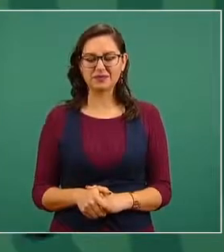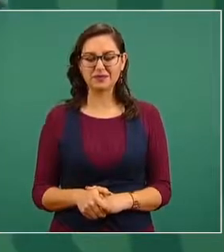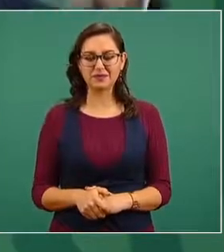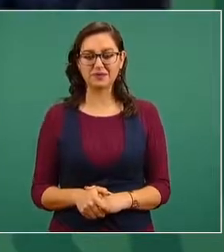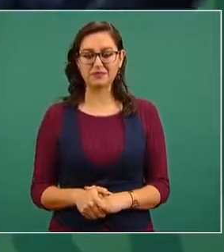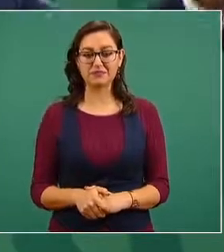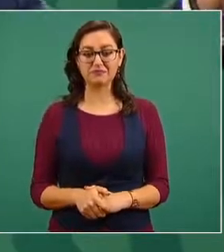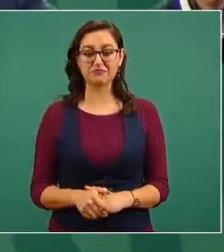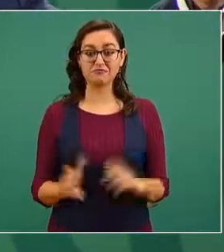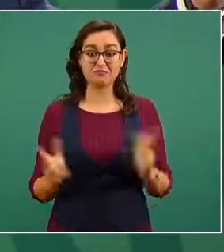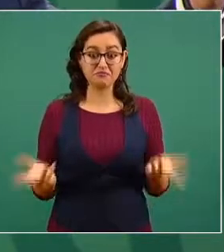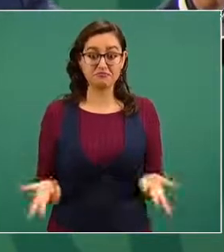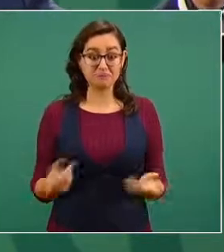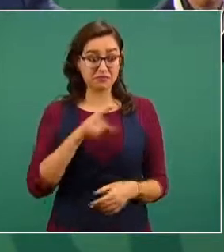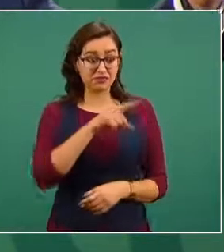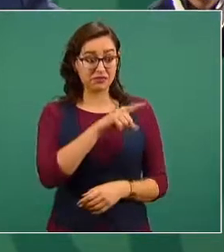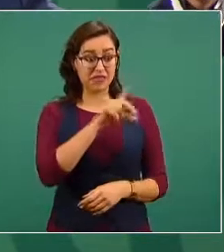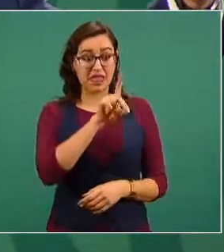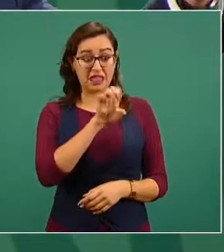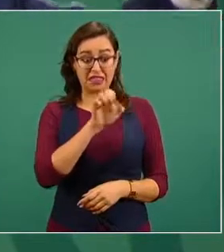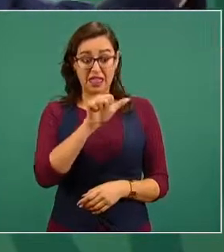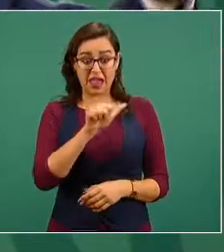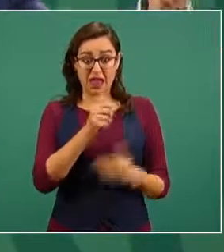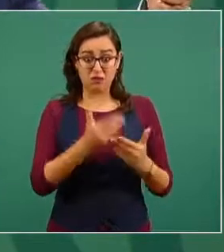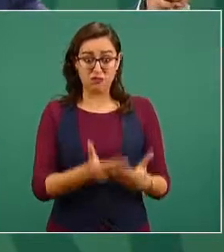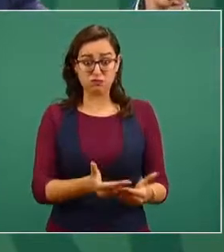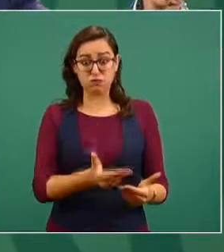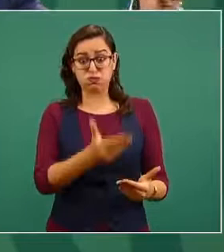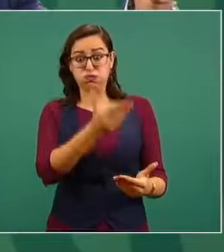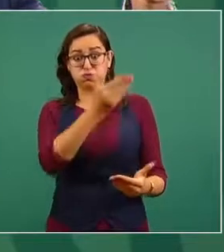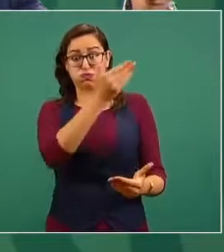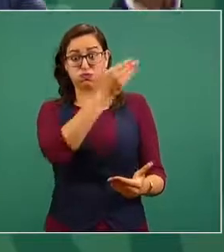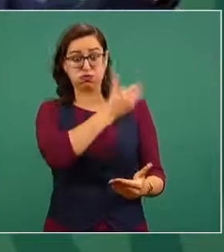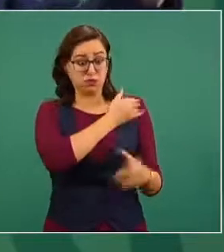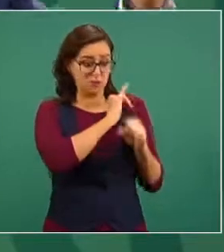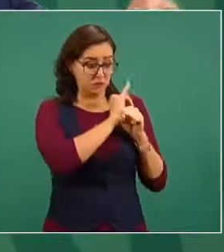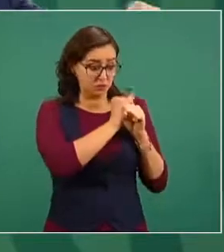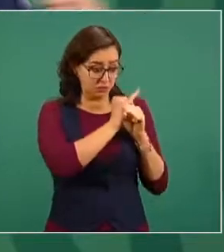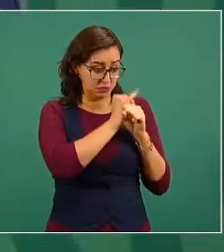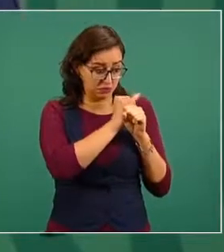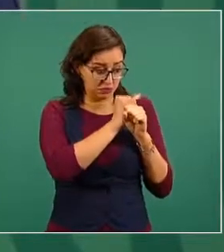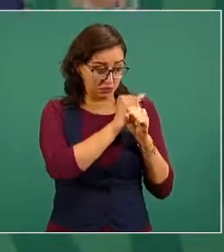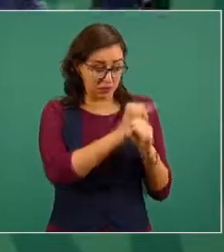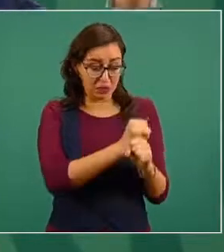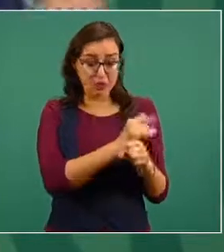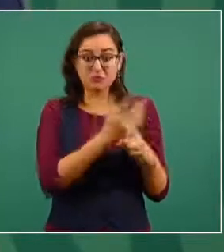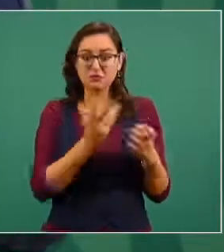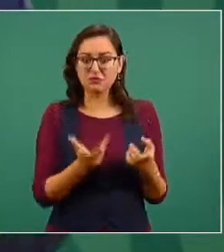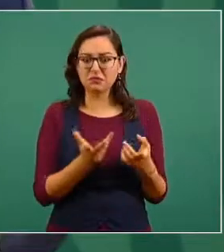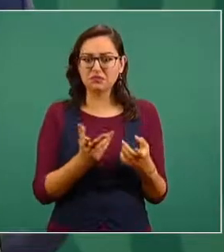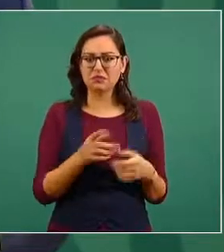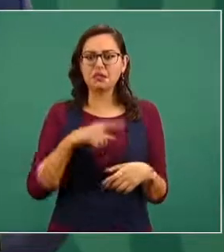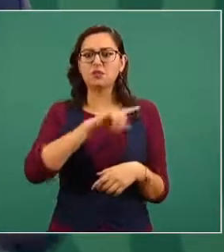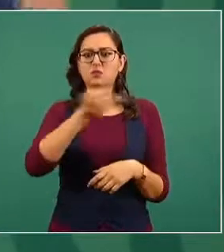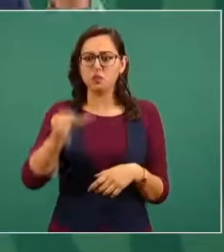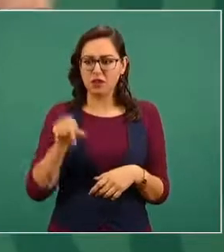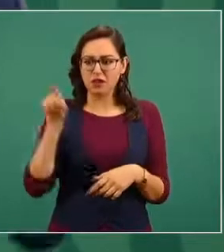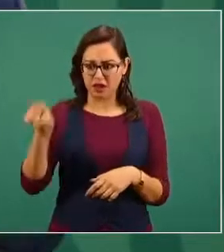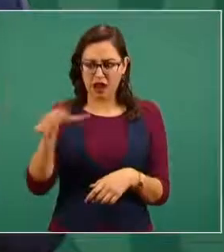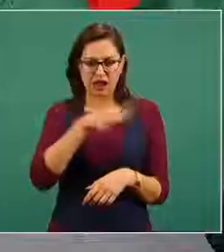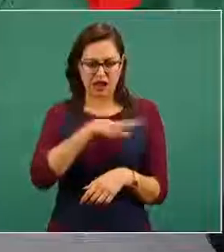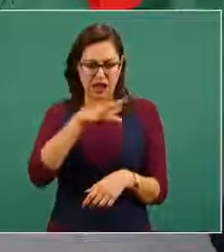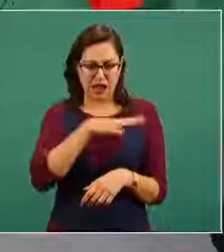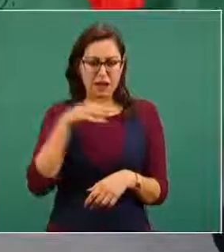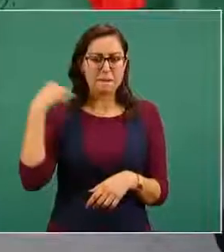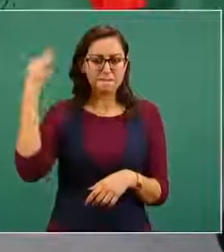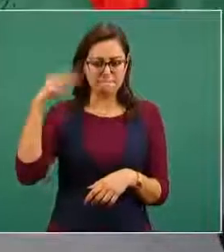ya había estado de visita en Estados Unidos en el mismo lugar con su familia en marzo